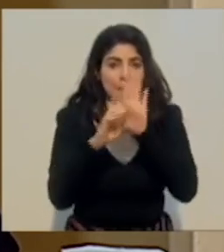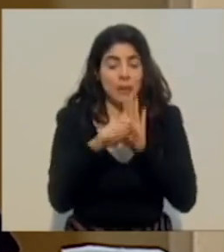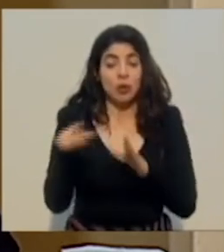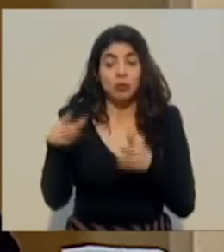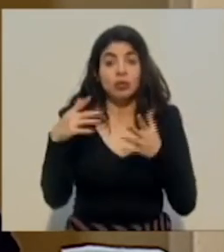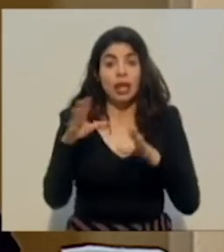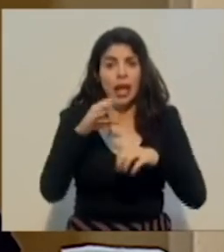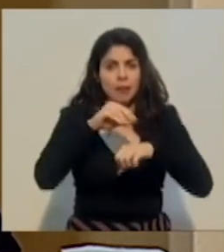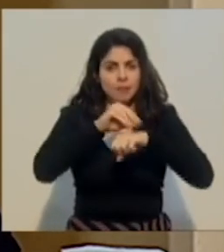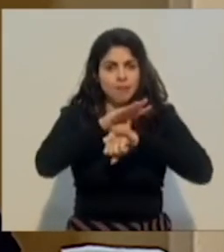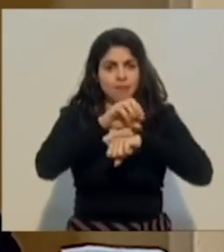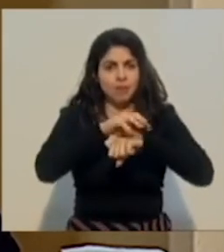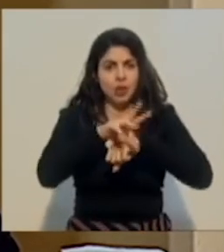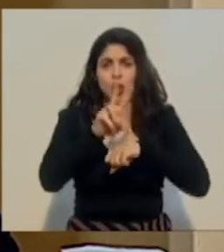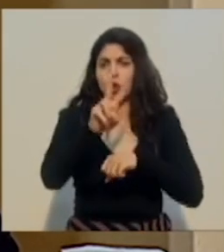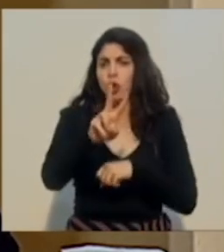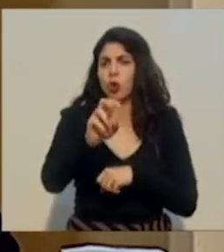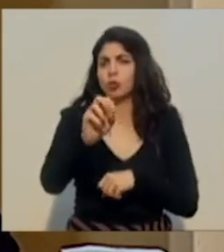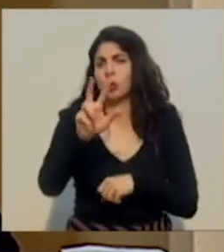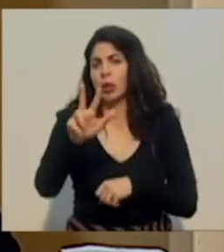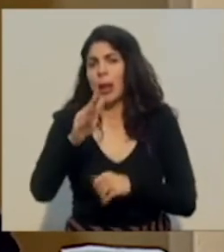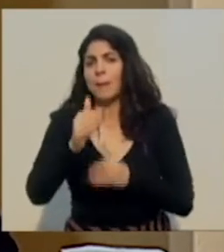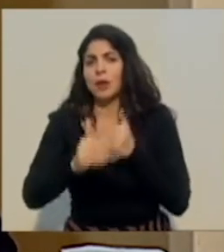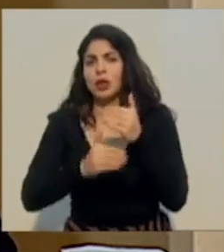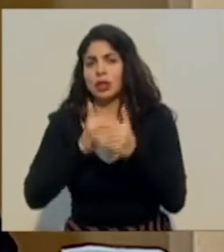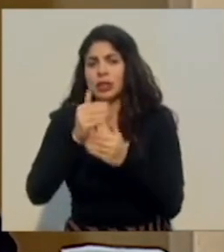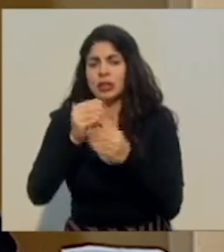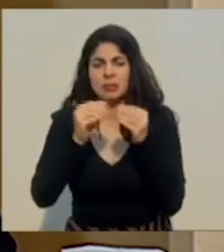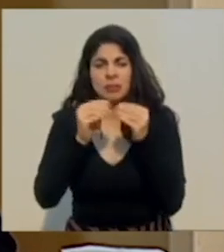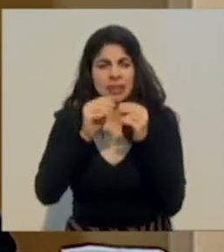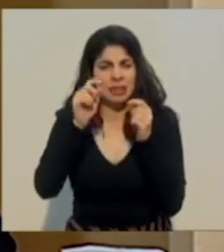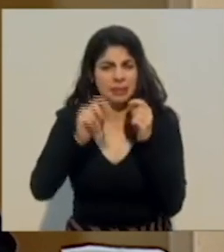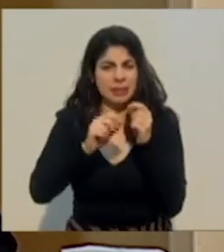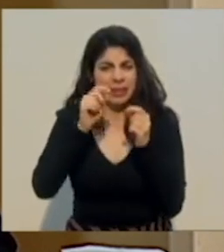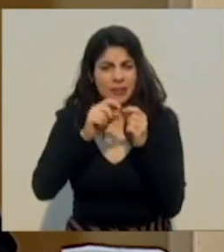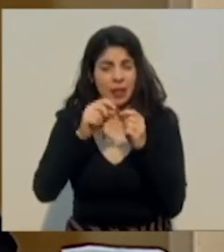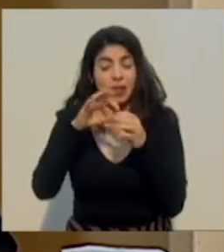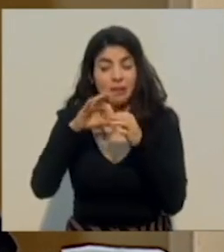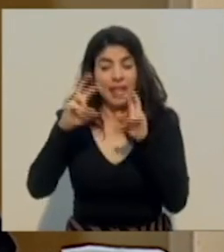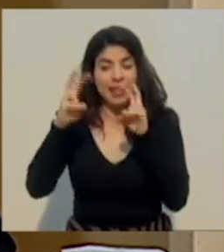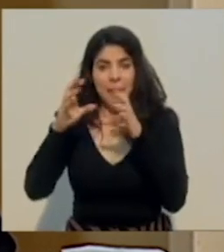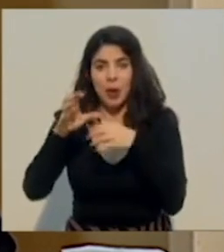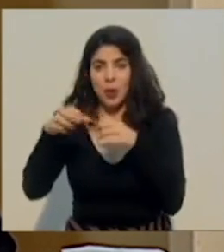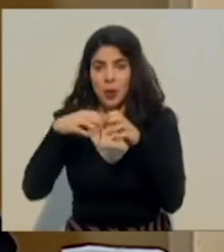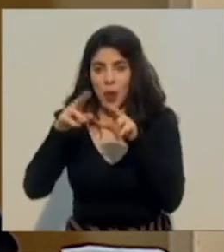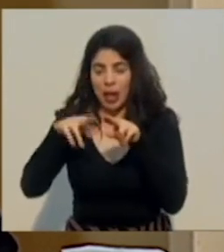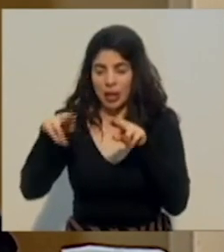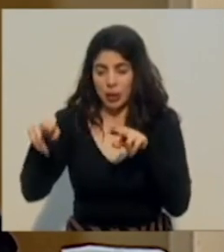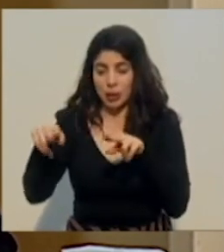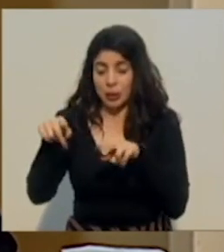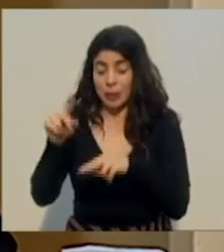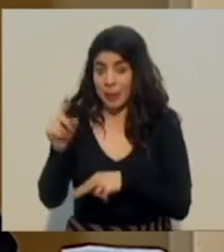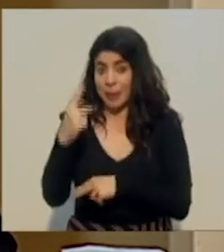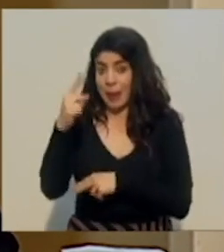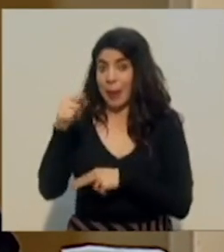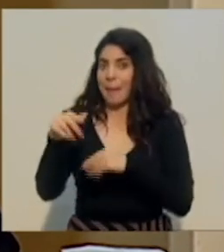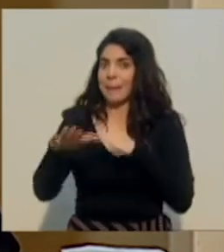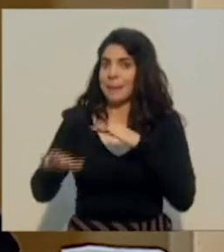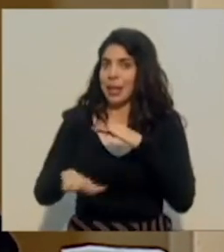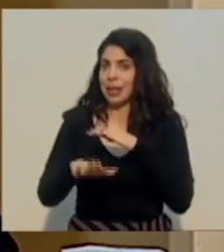orientado, sí, dos o tres procesos muy concretos a nivel de las cuarterías. Uno, y ha sido el básico,